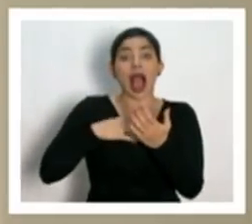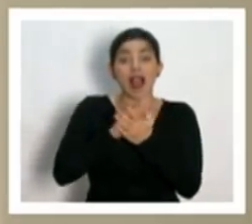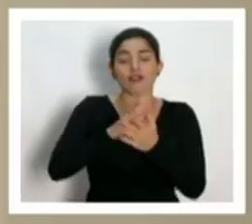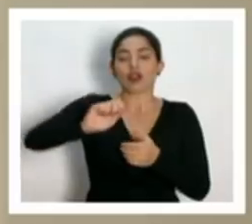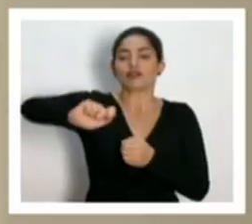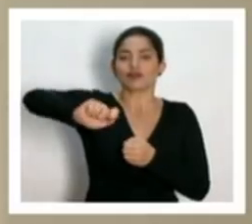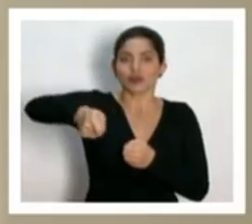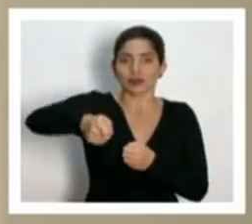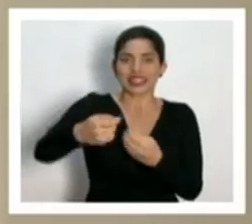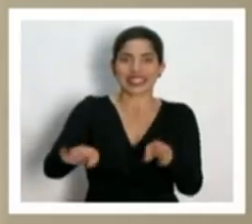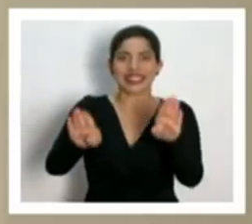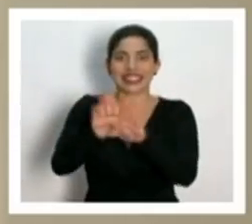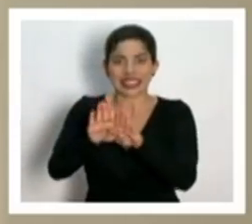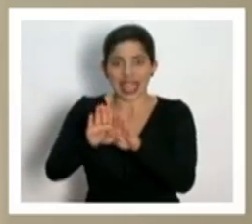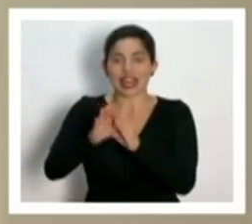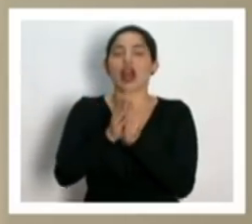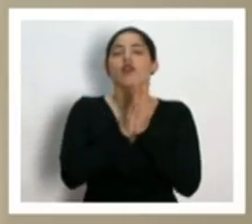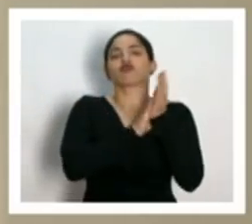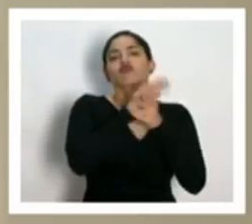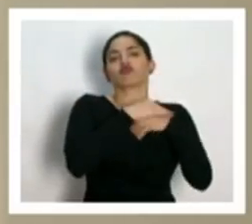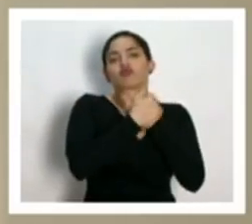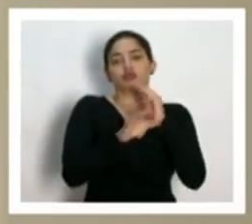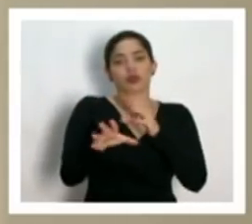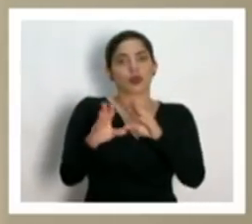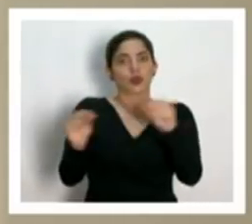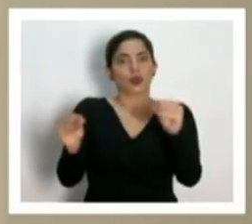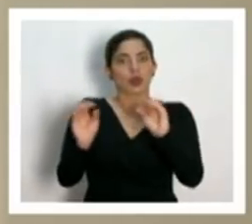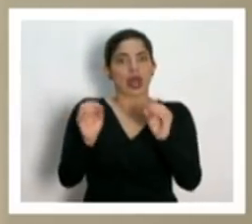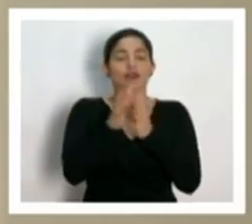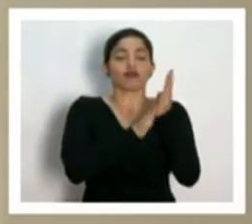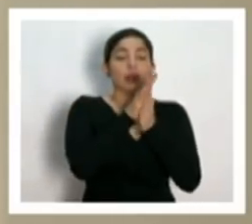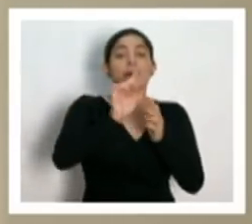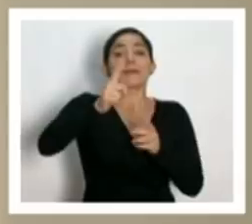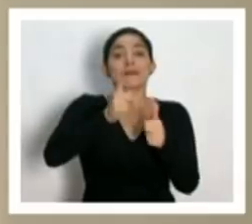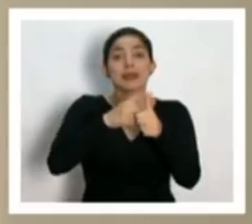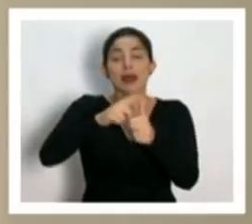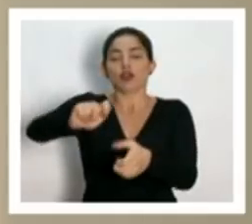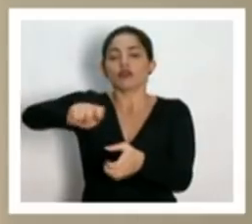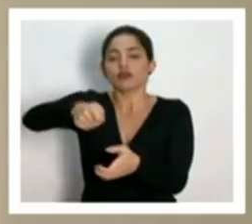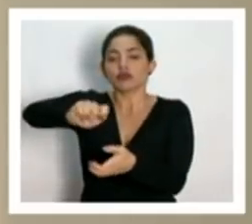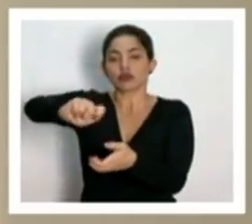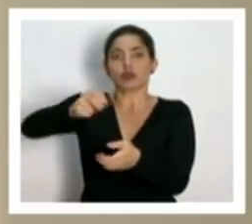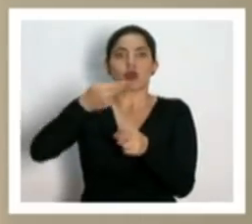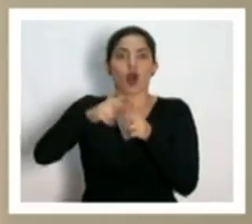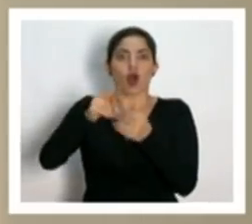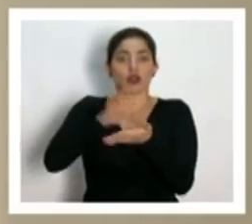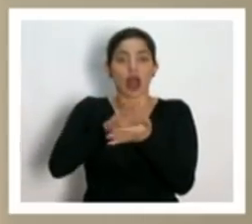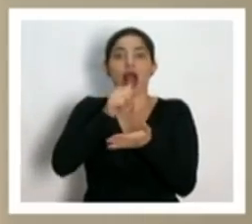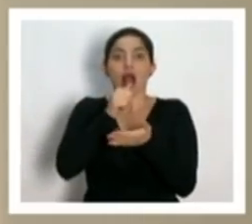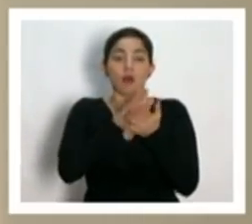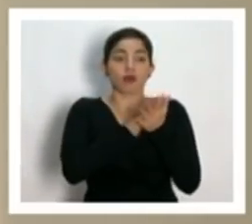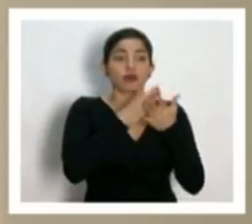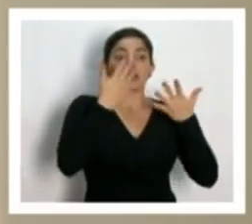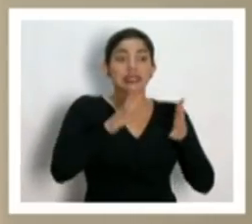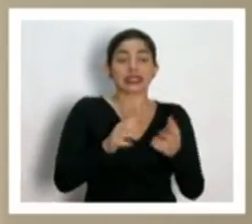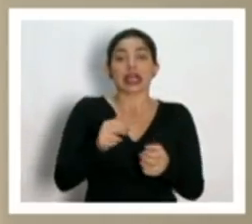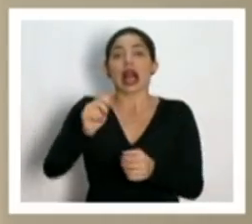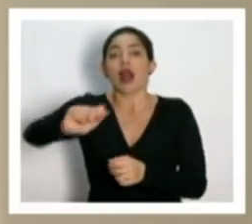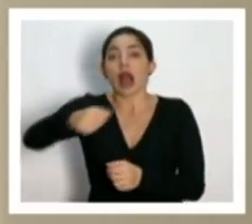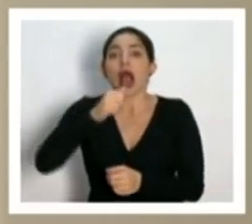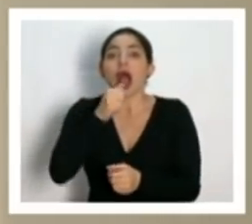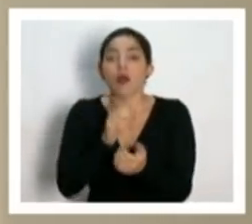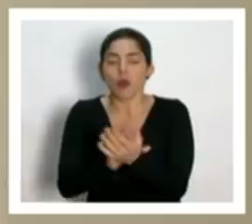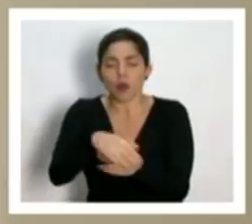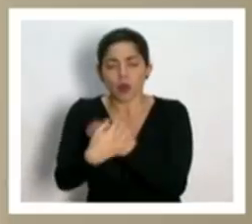cerremos la llave y tanto al inicio, que lo usamos para mojar las manos, como cuando ya vamos a quitarnos el jabón, que sea con la